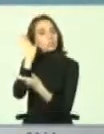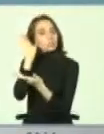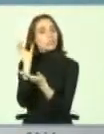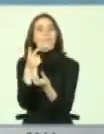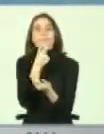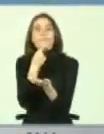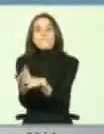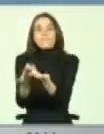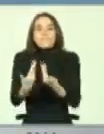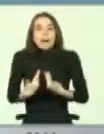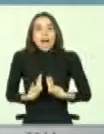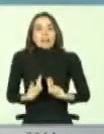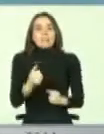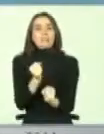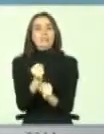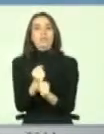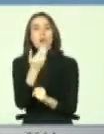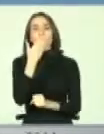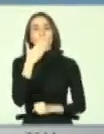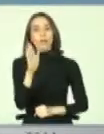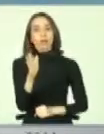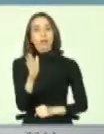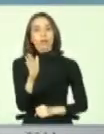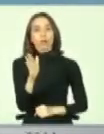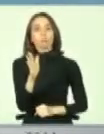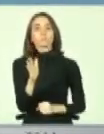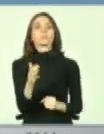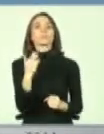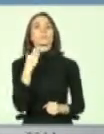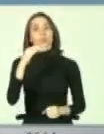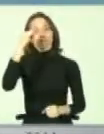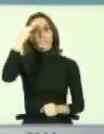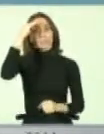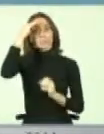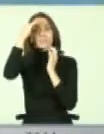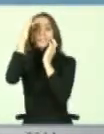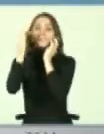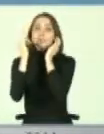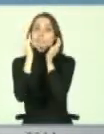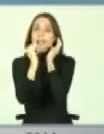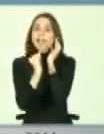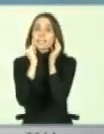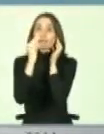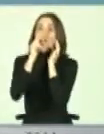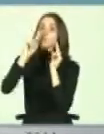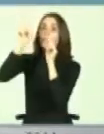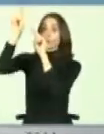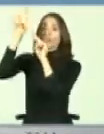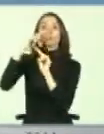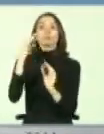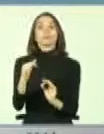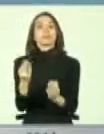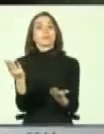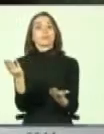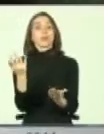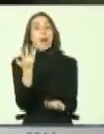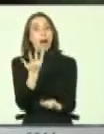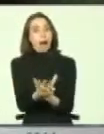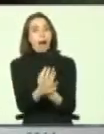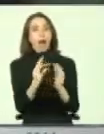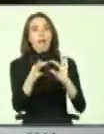nos faciliten el poder trabajar mejor, porque la experiencia internacional así lo indica, donde hay